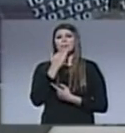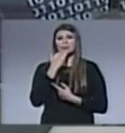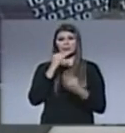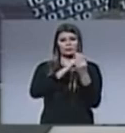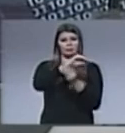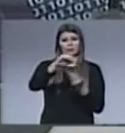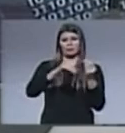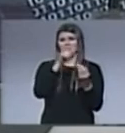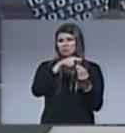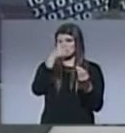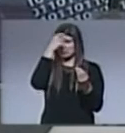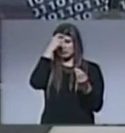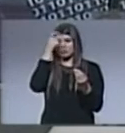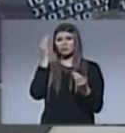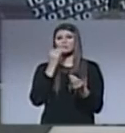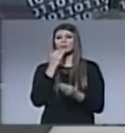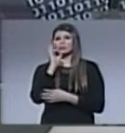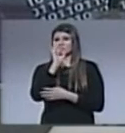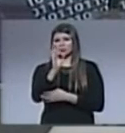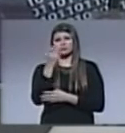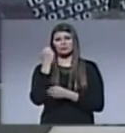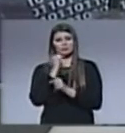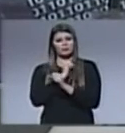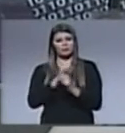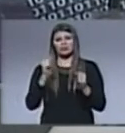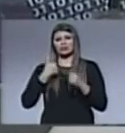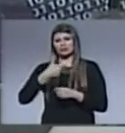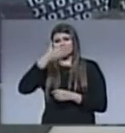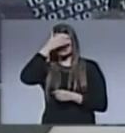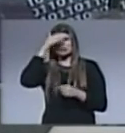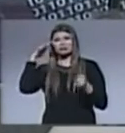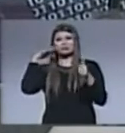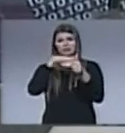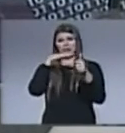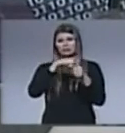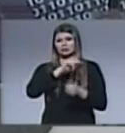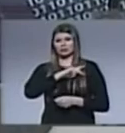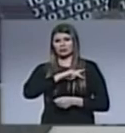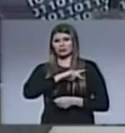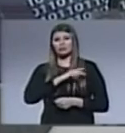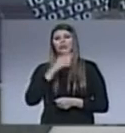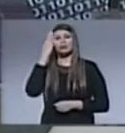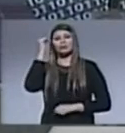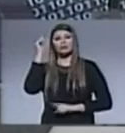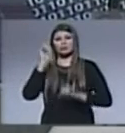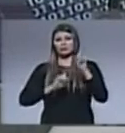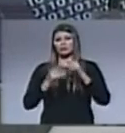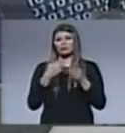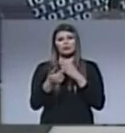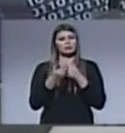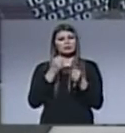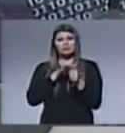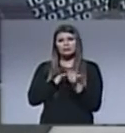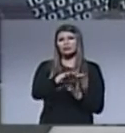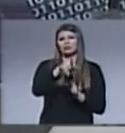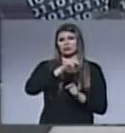pueblo cristiano nunca puede ni debe seguir ciegamente a un líder. No importa la influencia